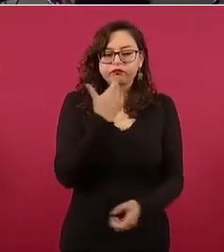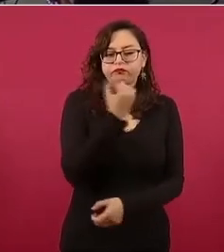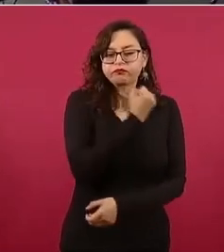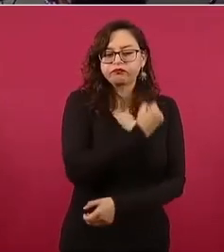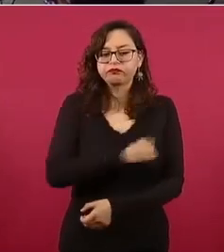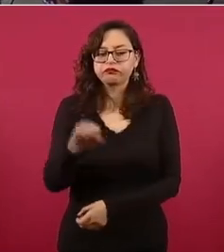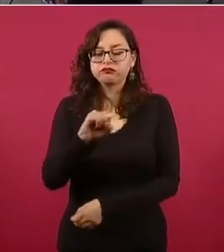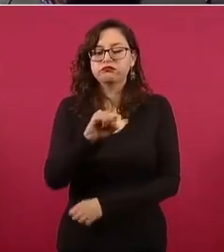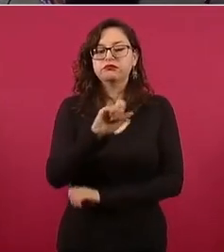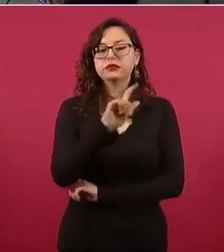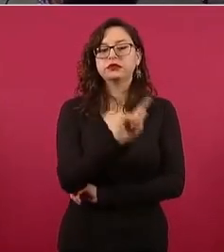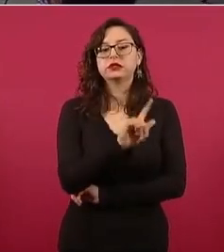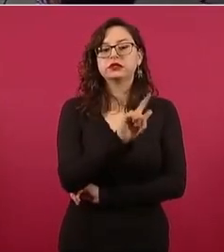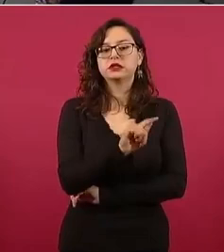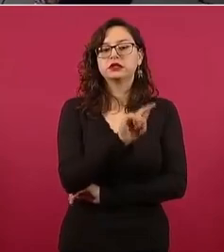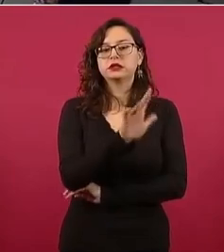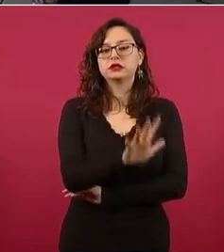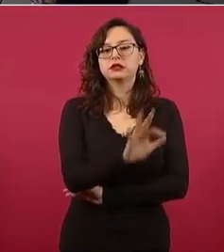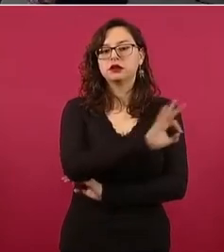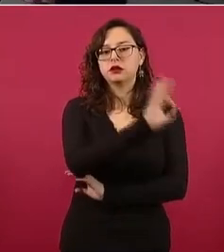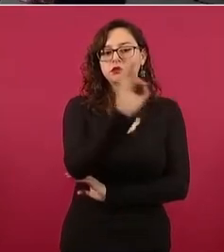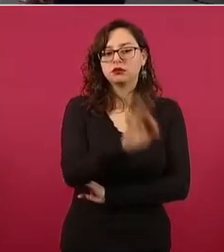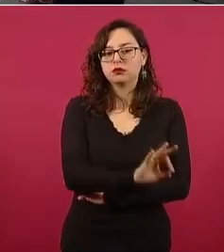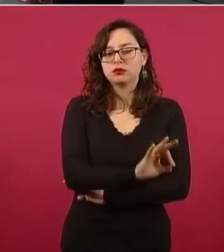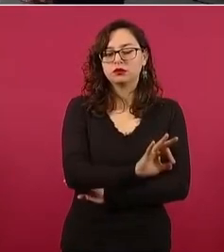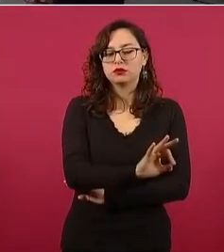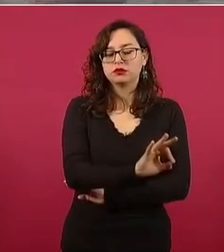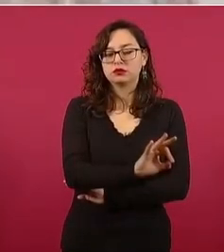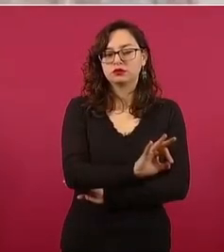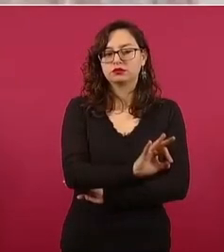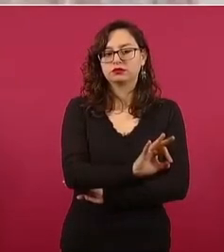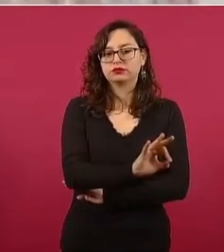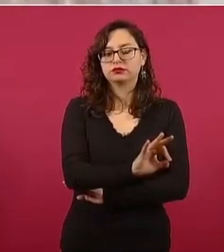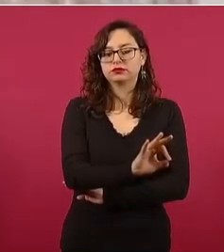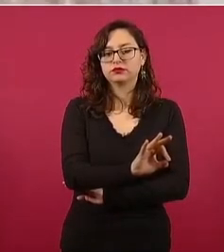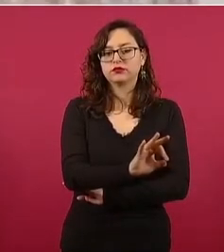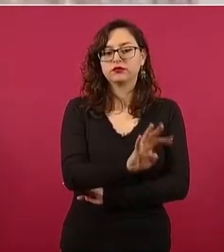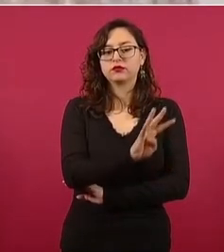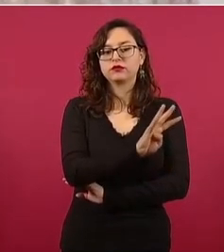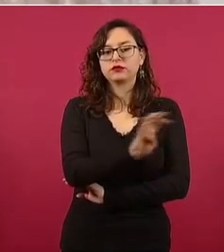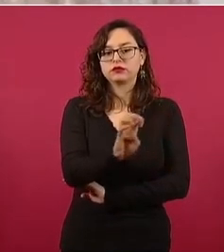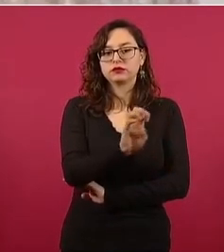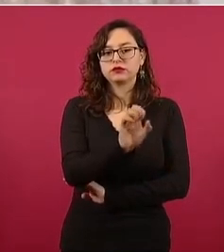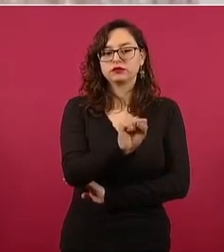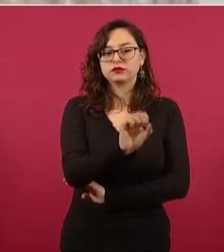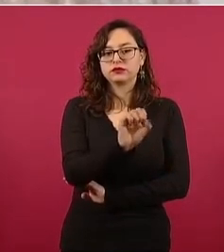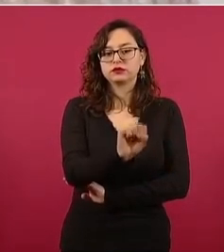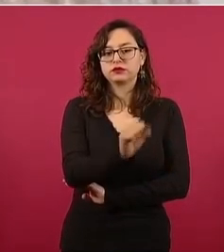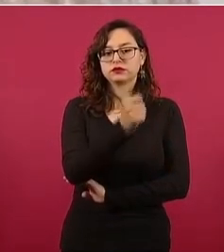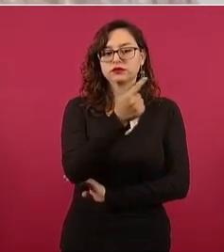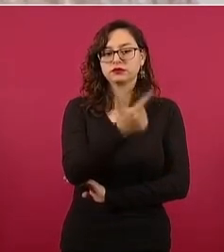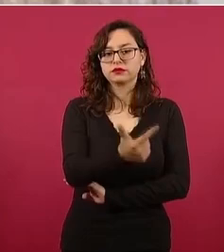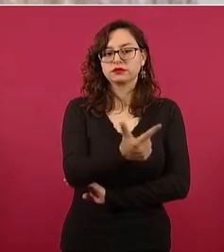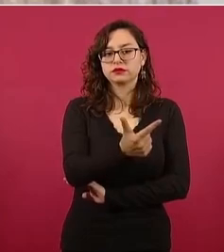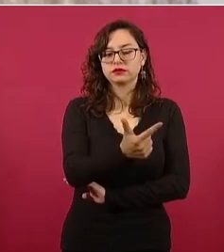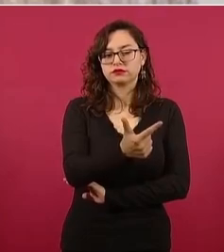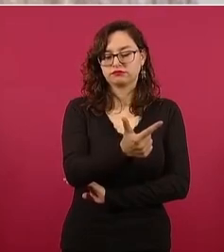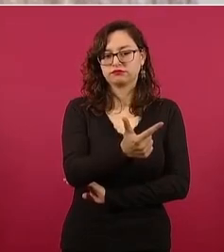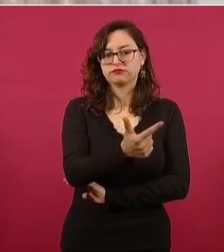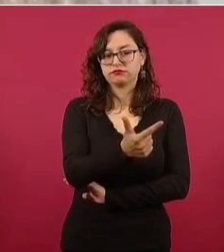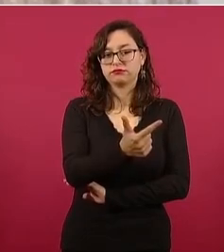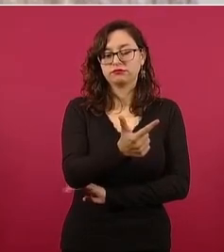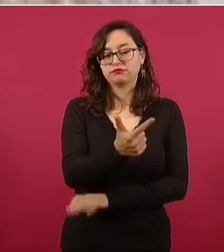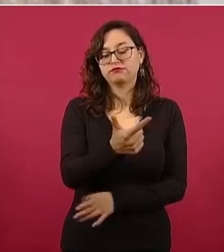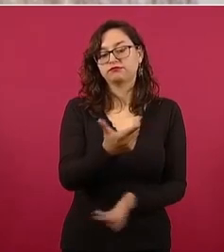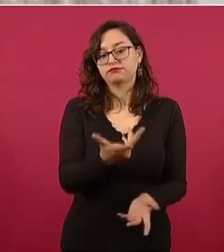467 de 620.